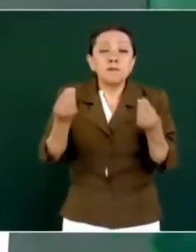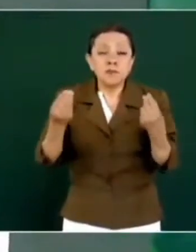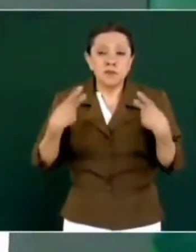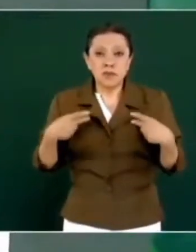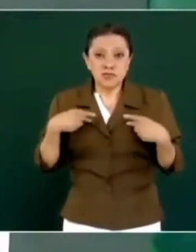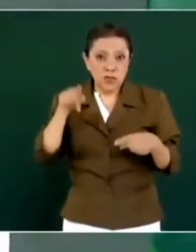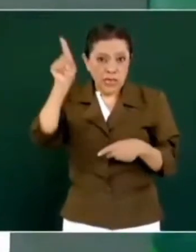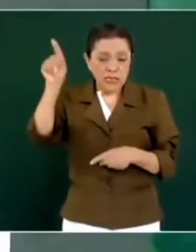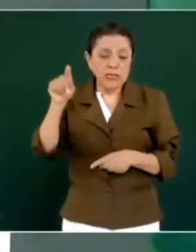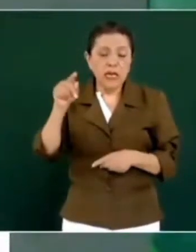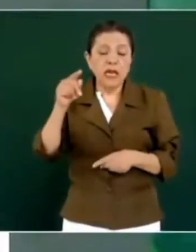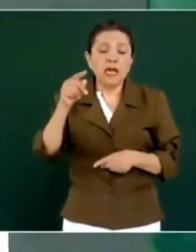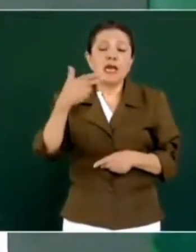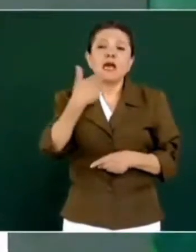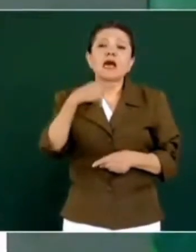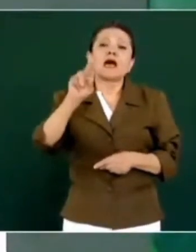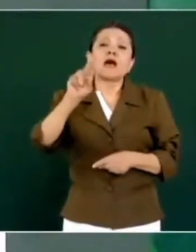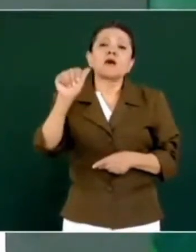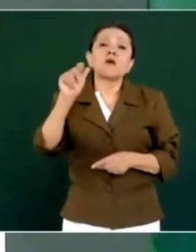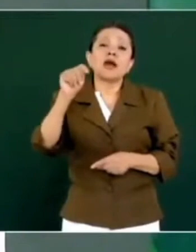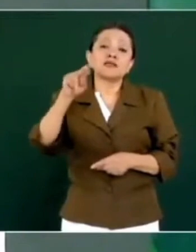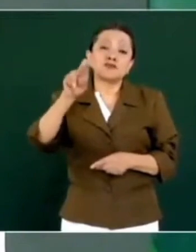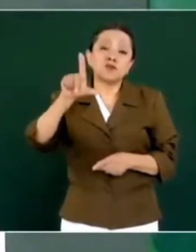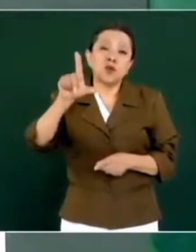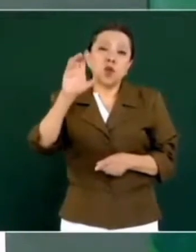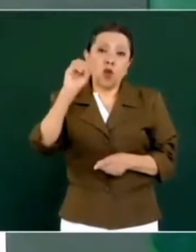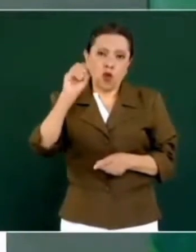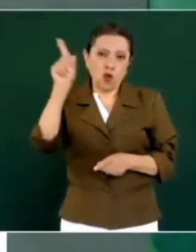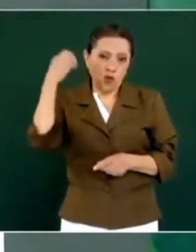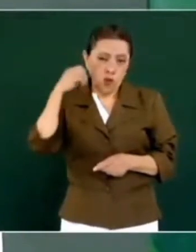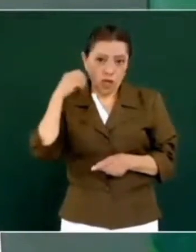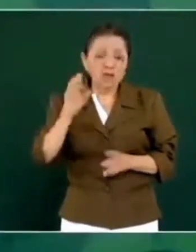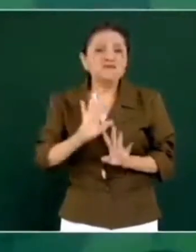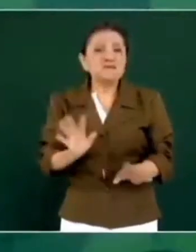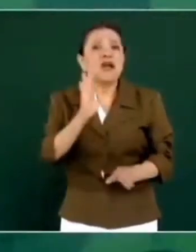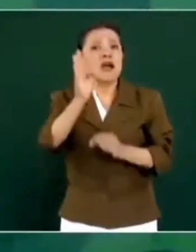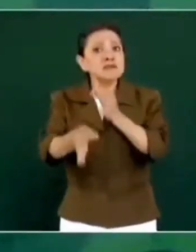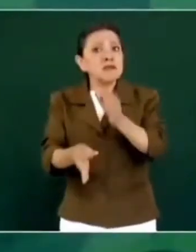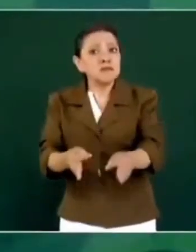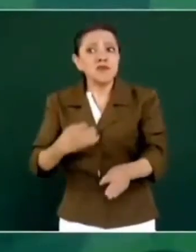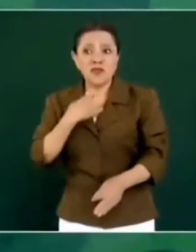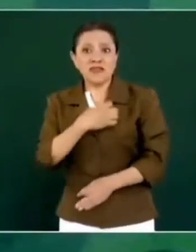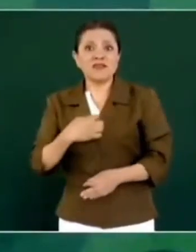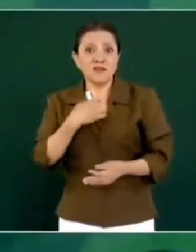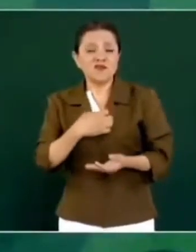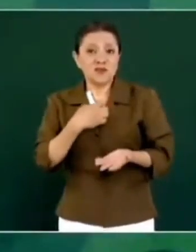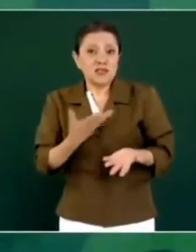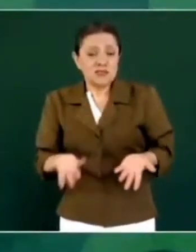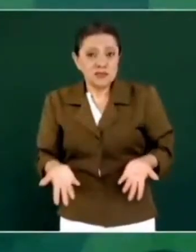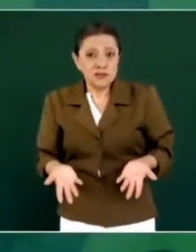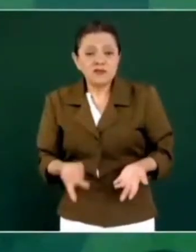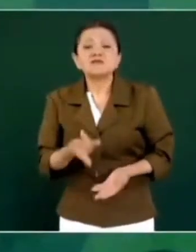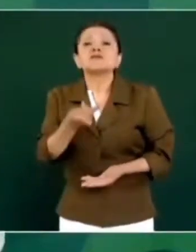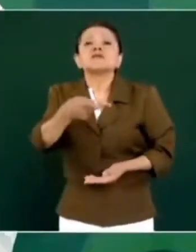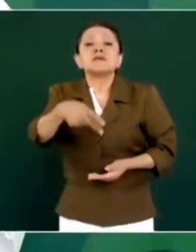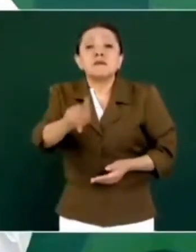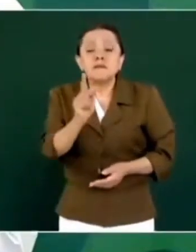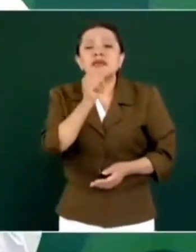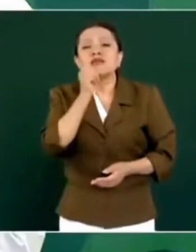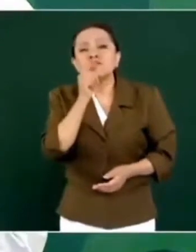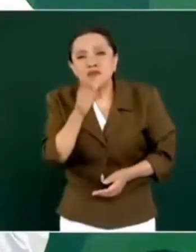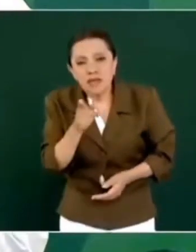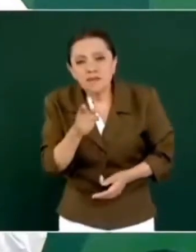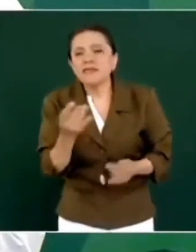Huatulco ya la aceptó y están muy contentos, pero también llegaron